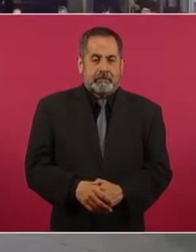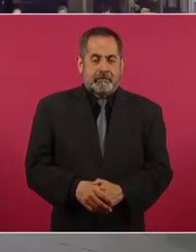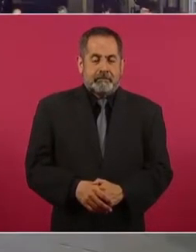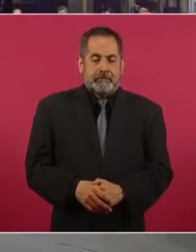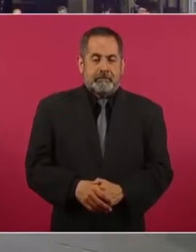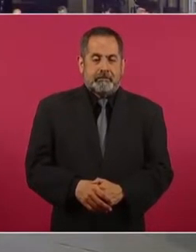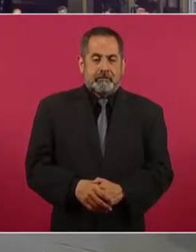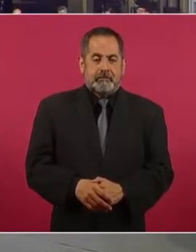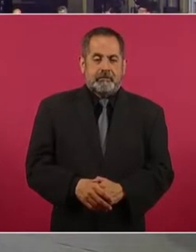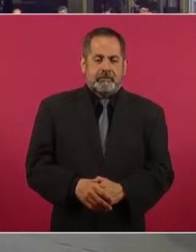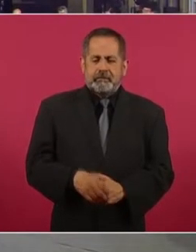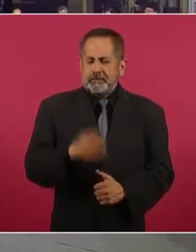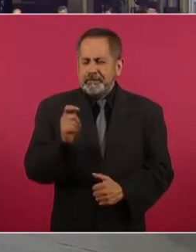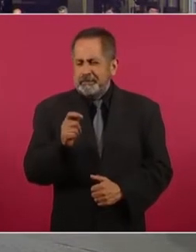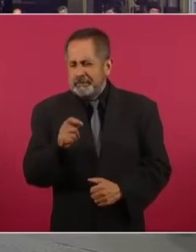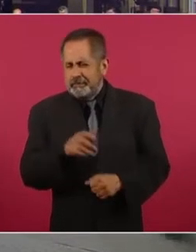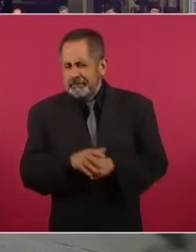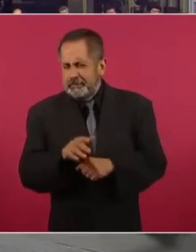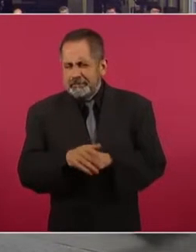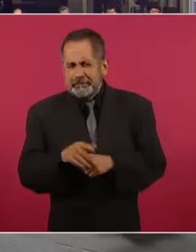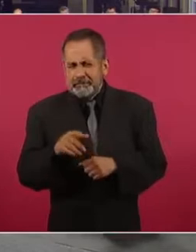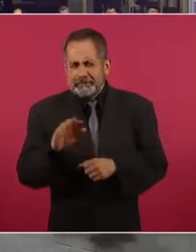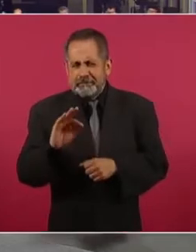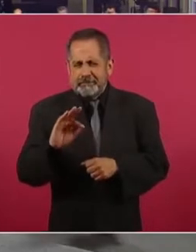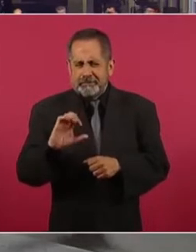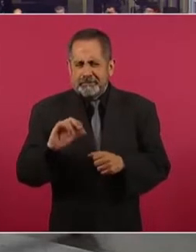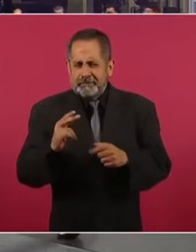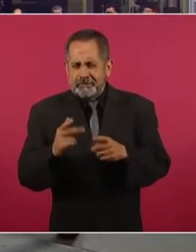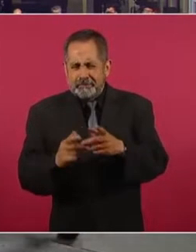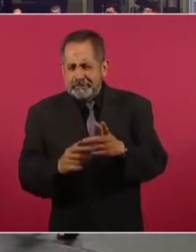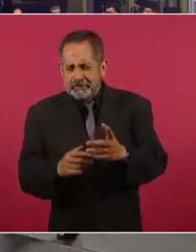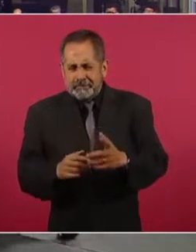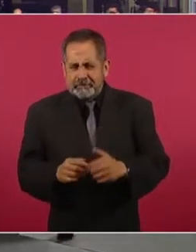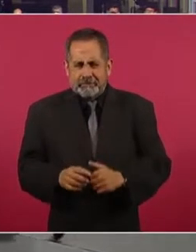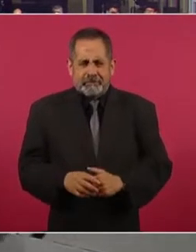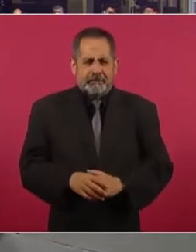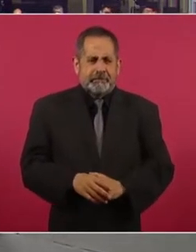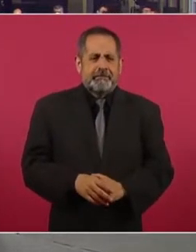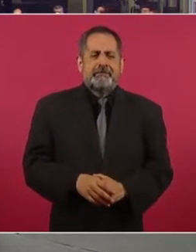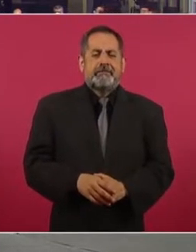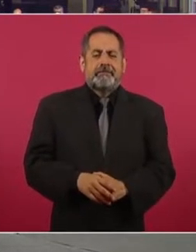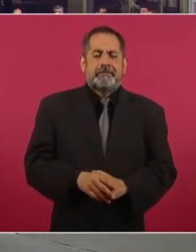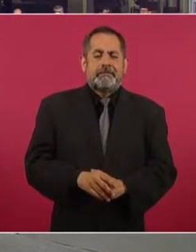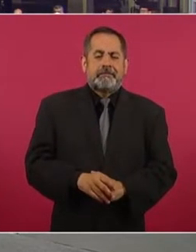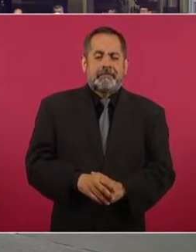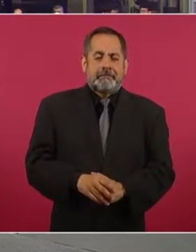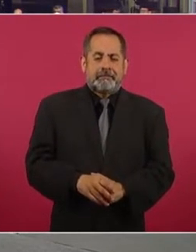¿Cuál es el de Calderón? ¿Cuál es el de Calderón? ¿Cuál es el Calderón?